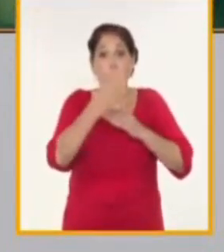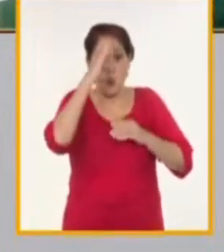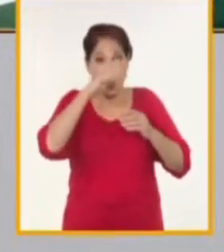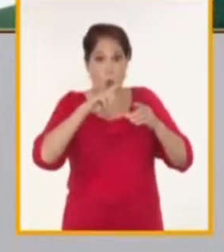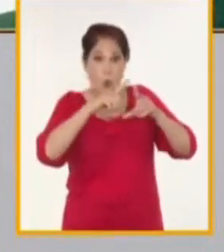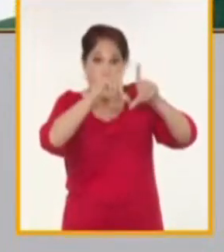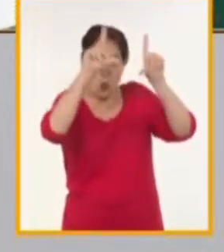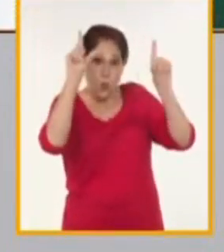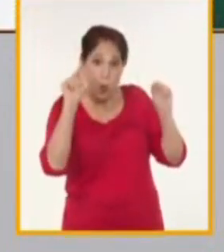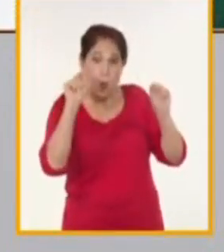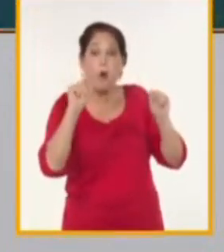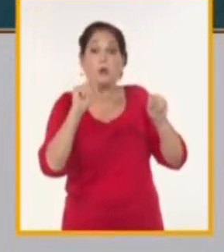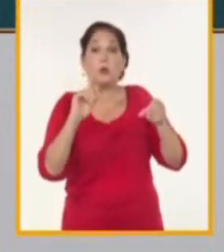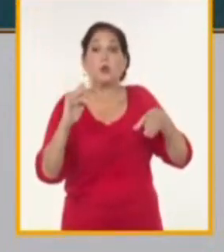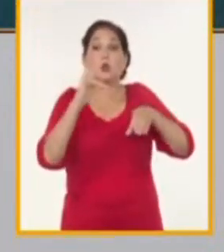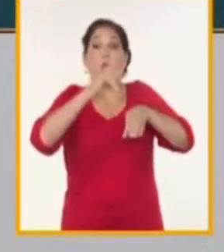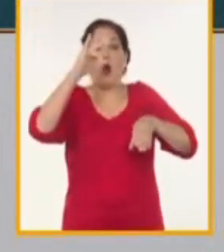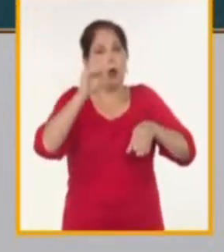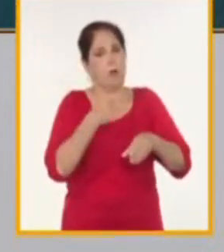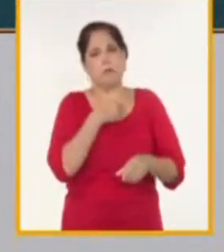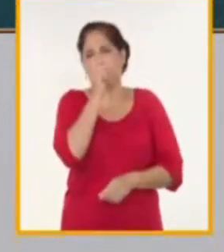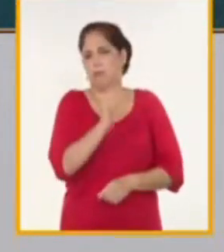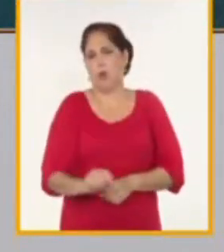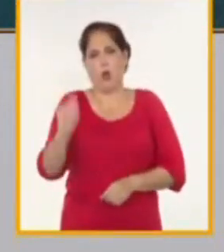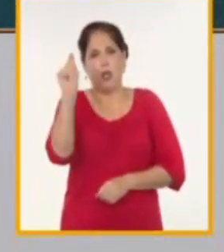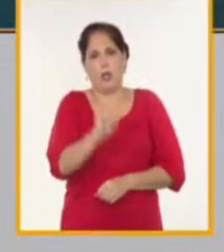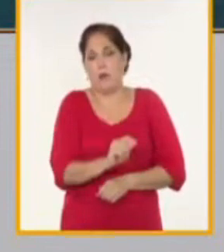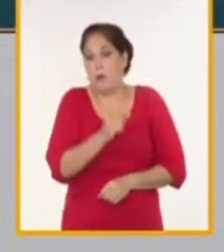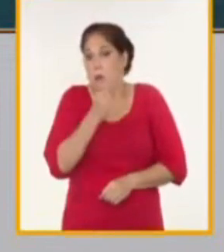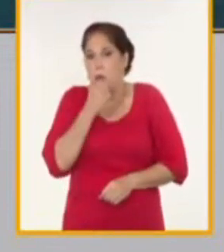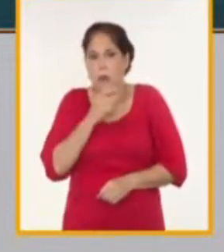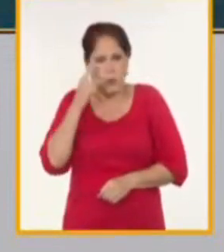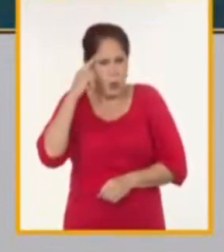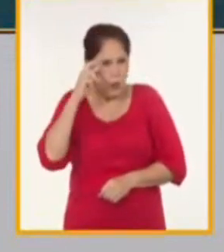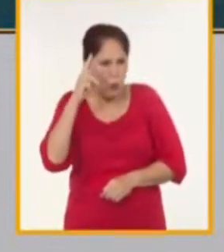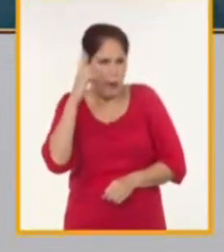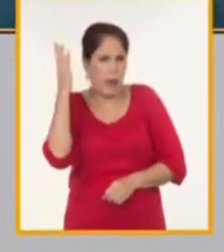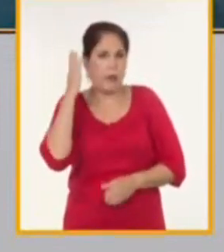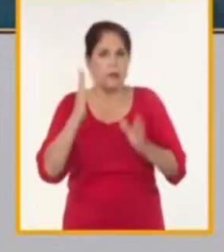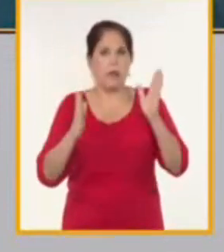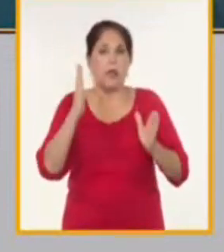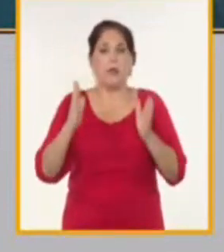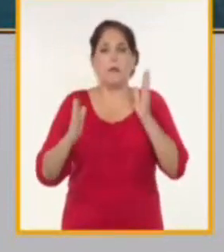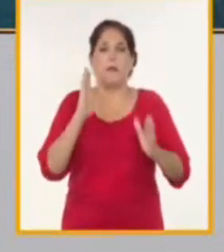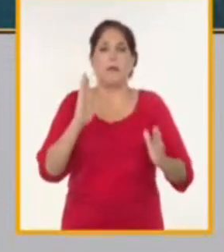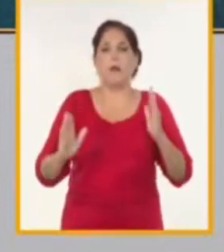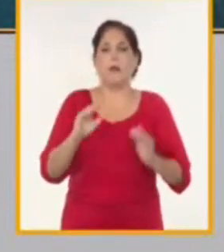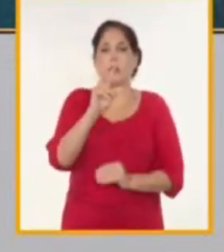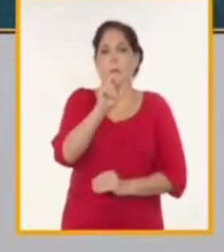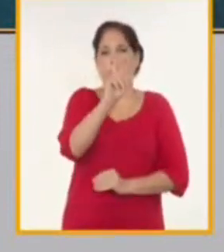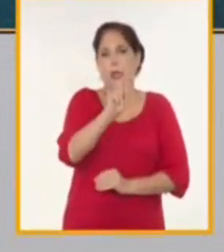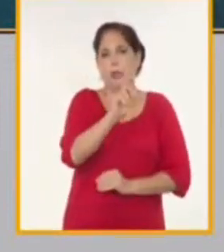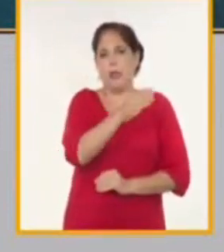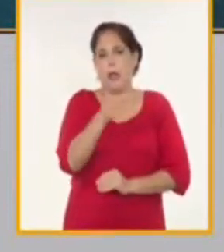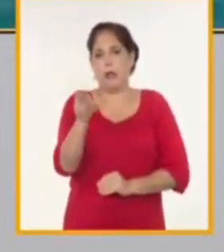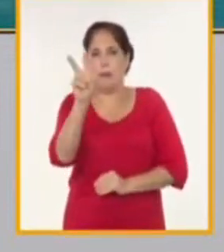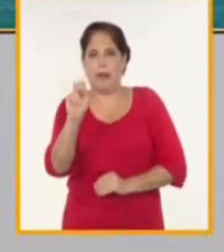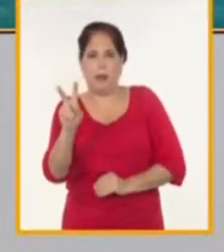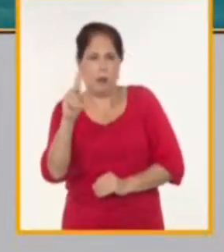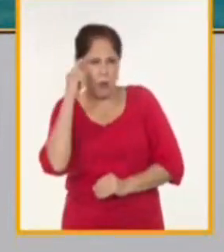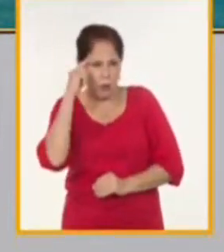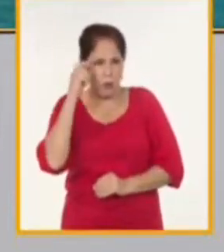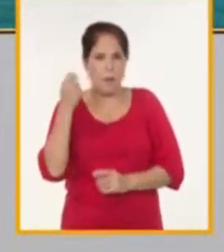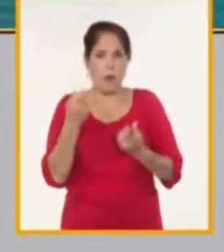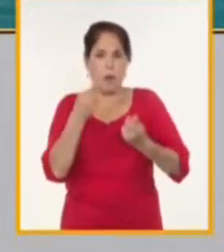Todos recordamos lo duro que fue el periodo 2020-2022 para la